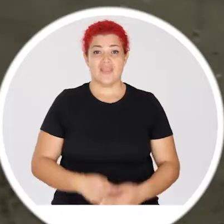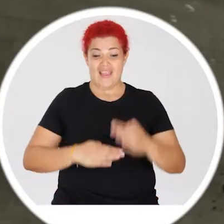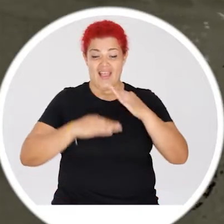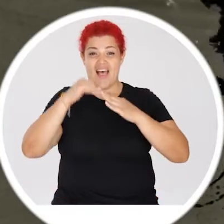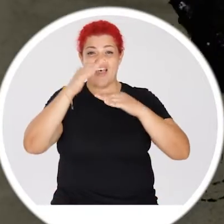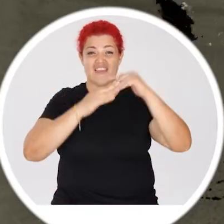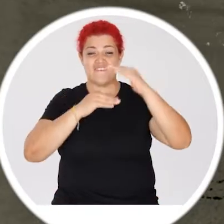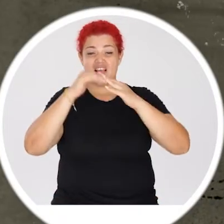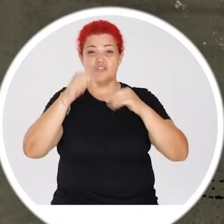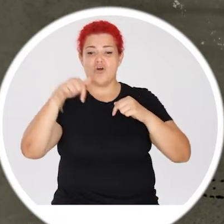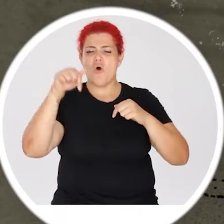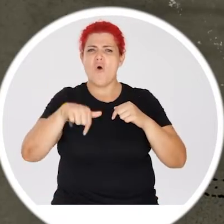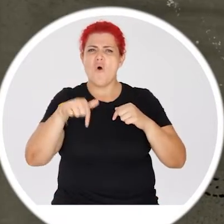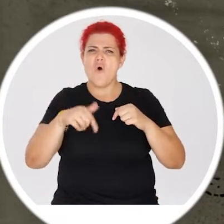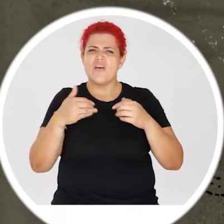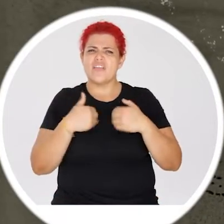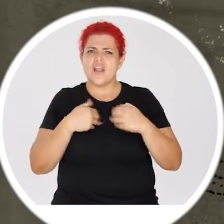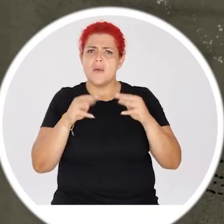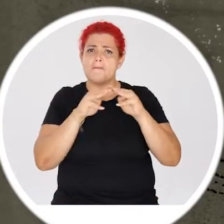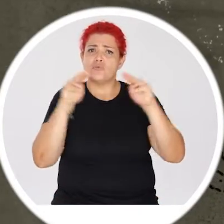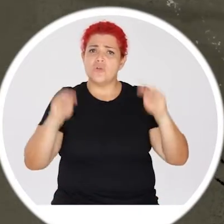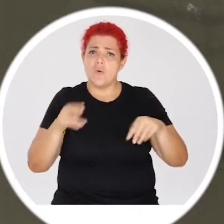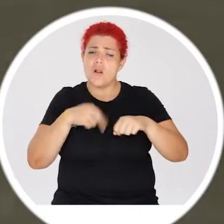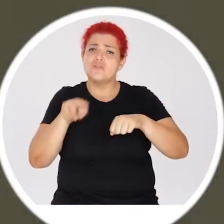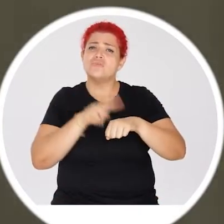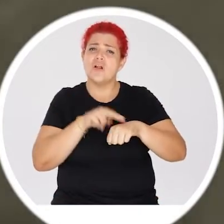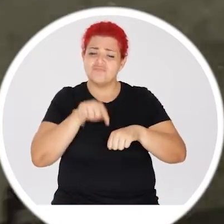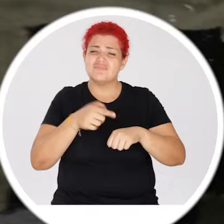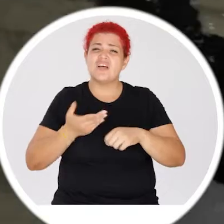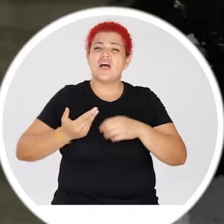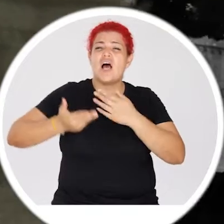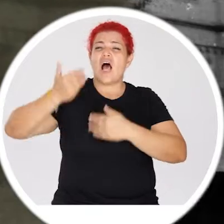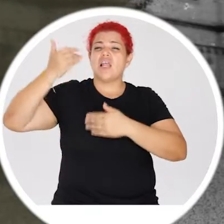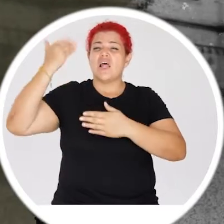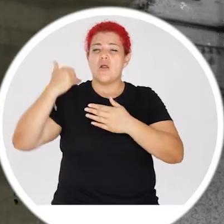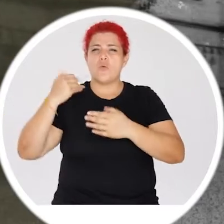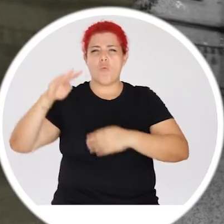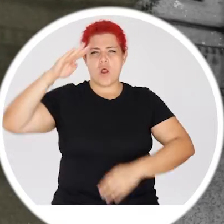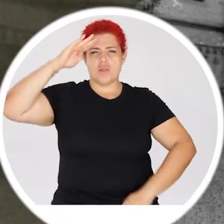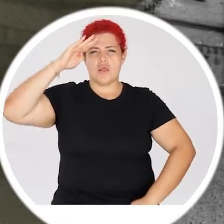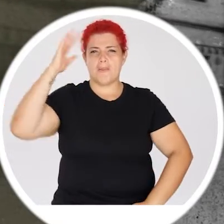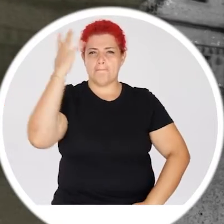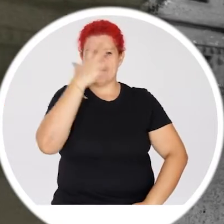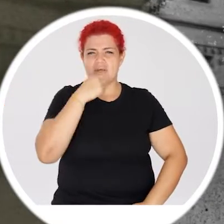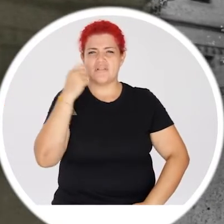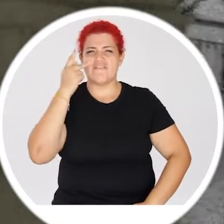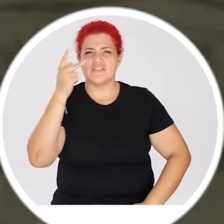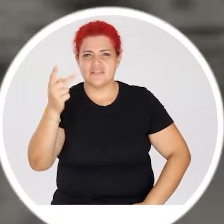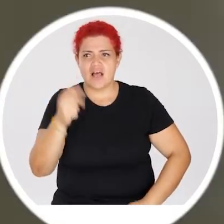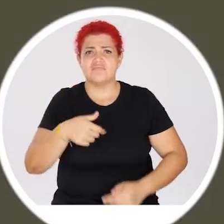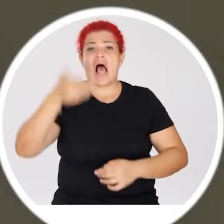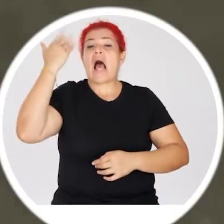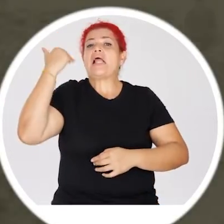El edificio que hoy ocupa el Museo Nacional, el antiguo Cuartel Bellavista, fue construido